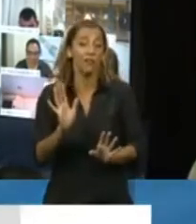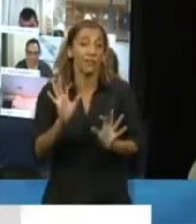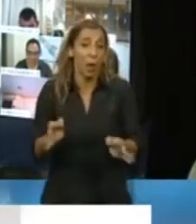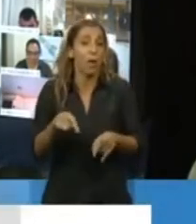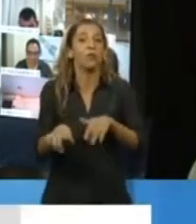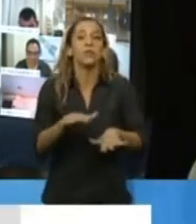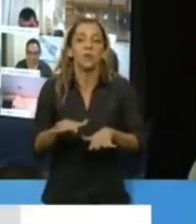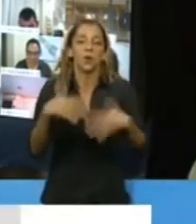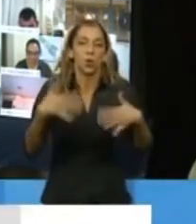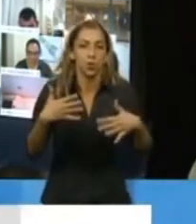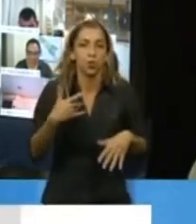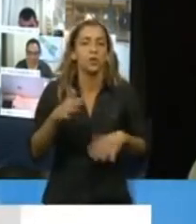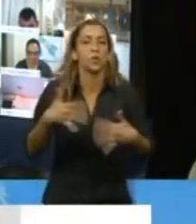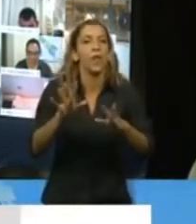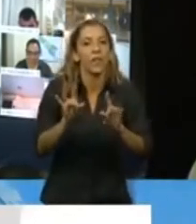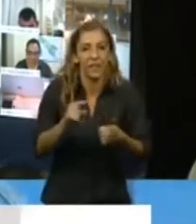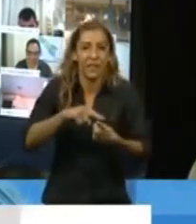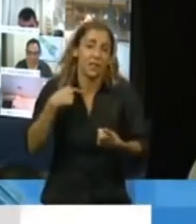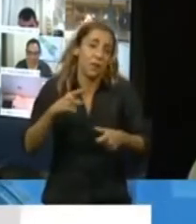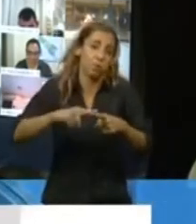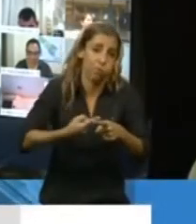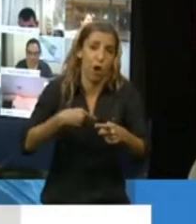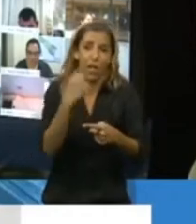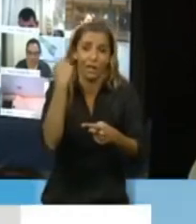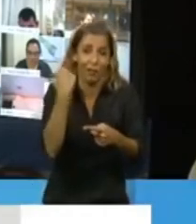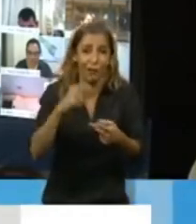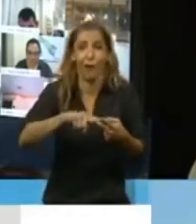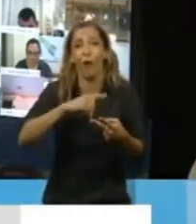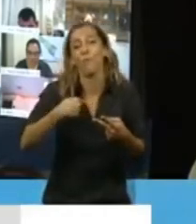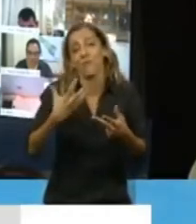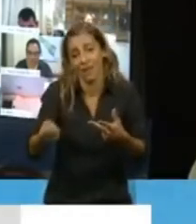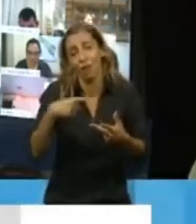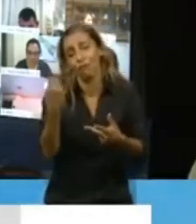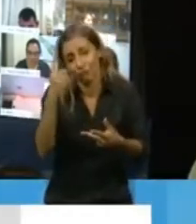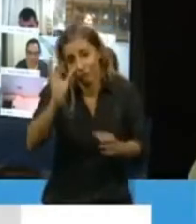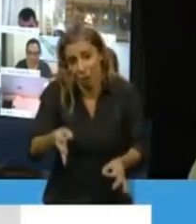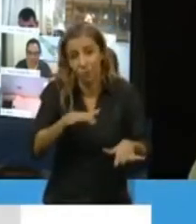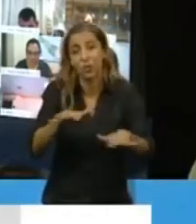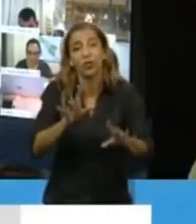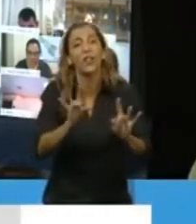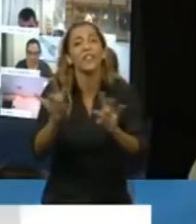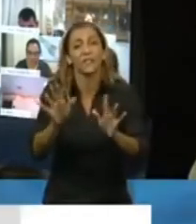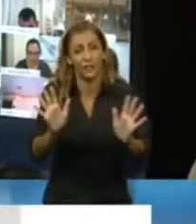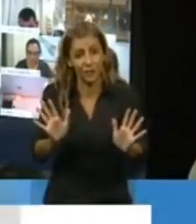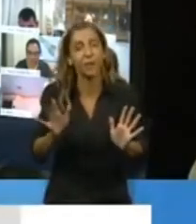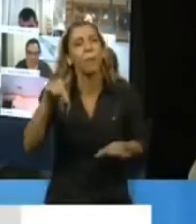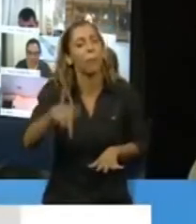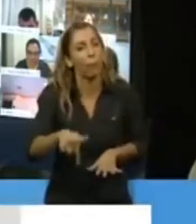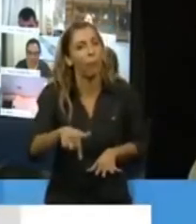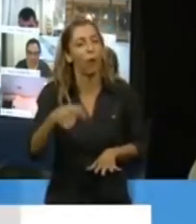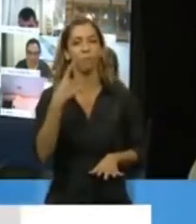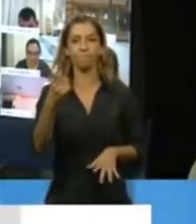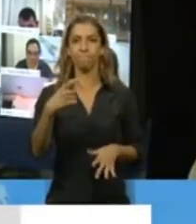sabemos sobre qué pilares debemos construir esa nueva normalidad. Es con más democracia, señor